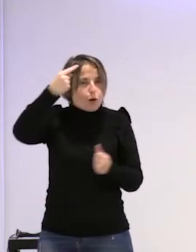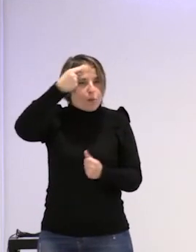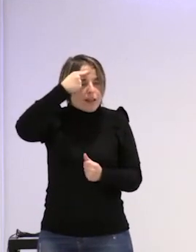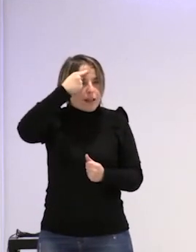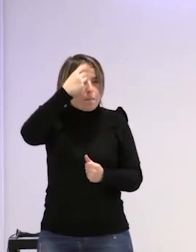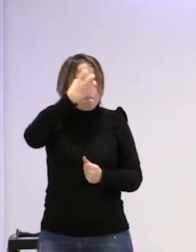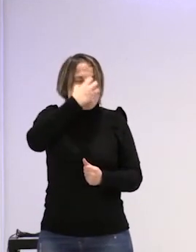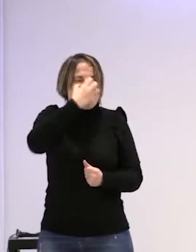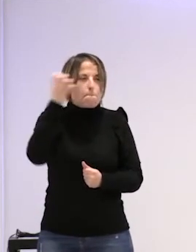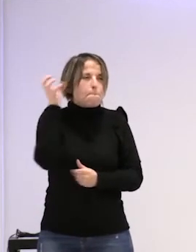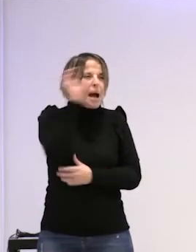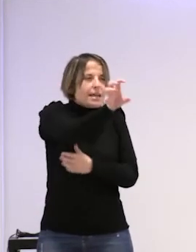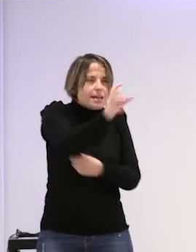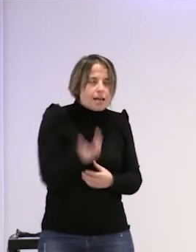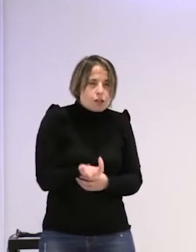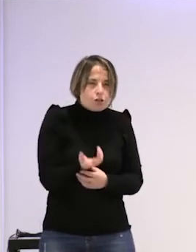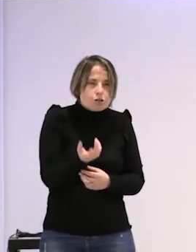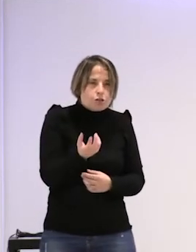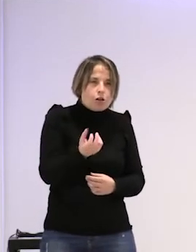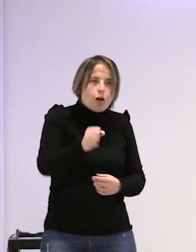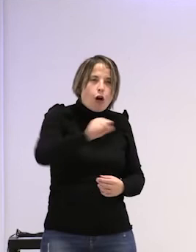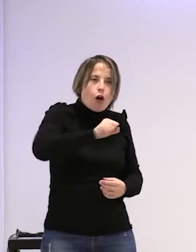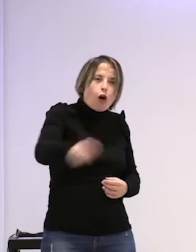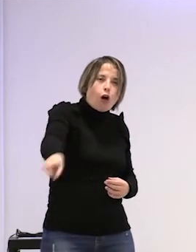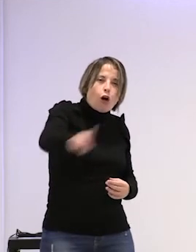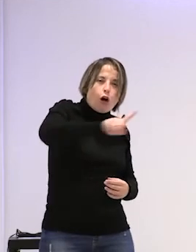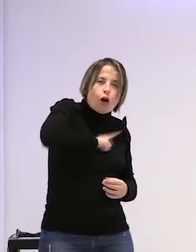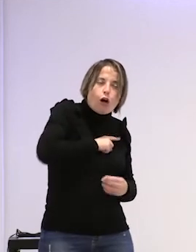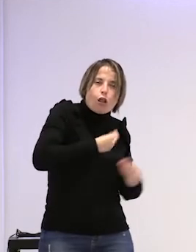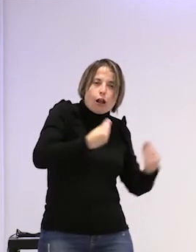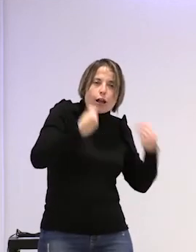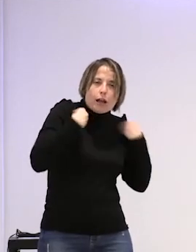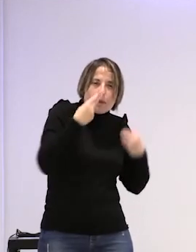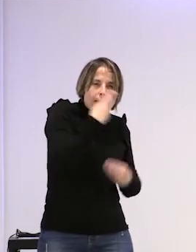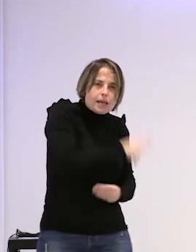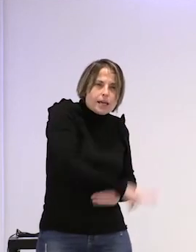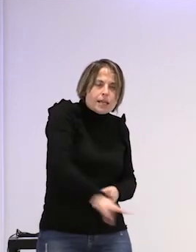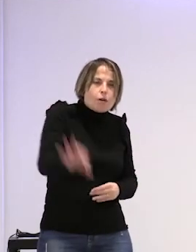payasos ¿cómo joderle la vida a una niña?